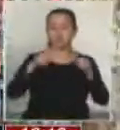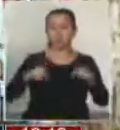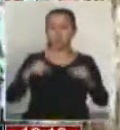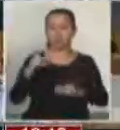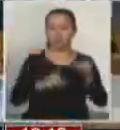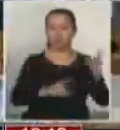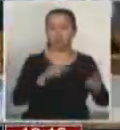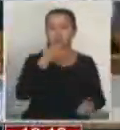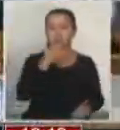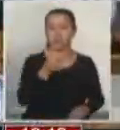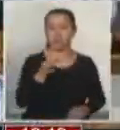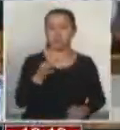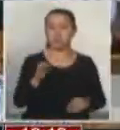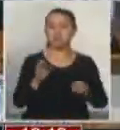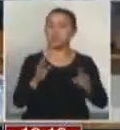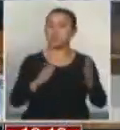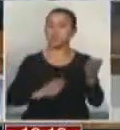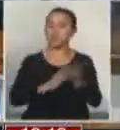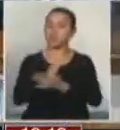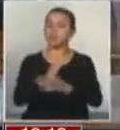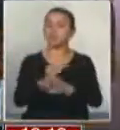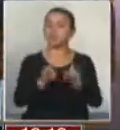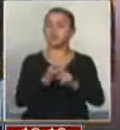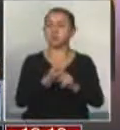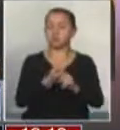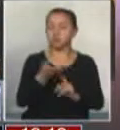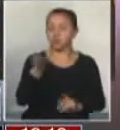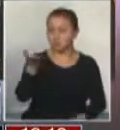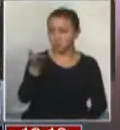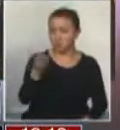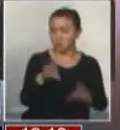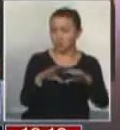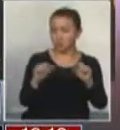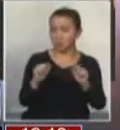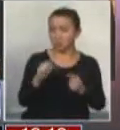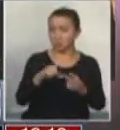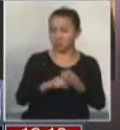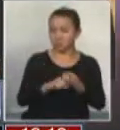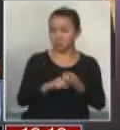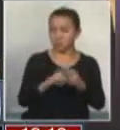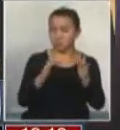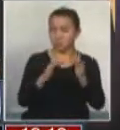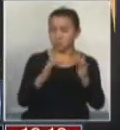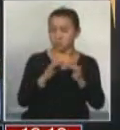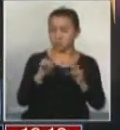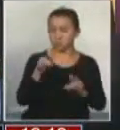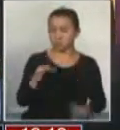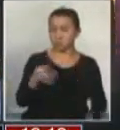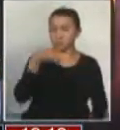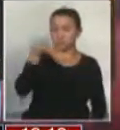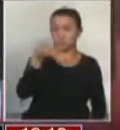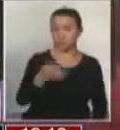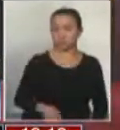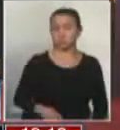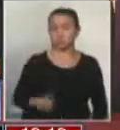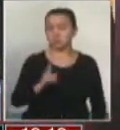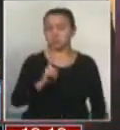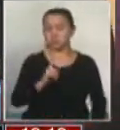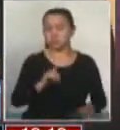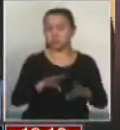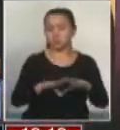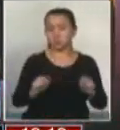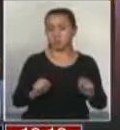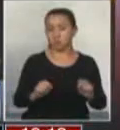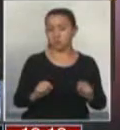plantean que esta podría ser la puerta de entrada para un matrimonio, ¿usted estaría de acuerdo con un matrimonio homosexual en el futuro? No, no estoy de acuerdo.